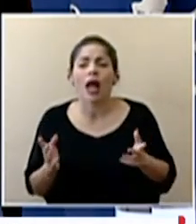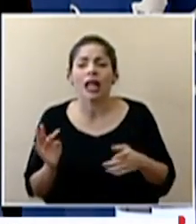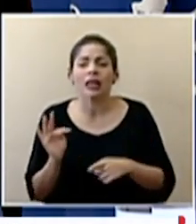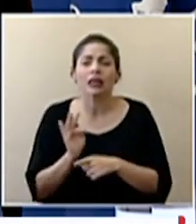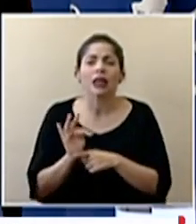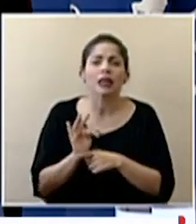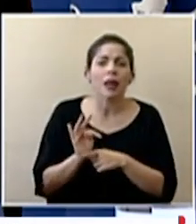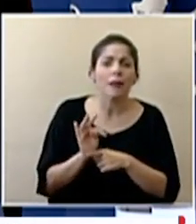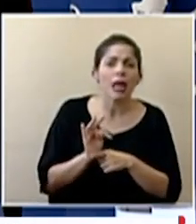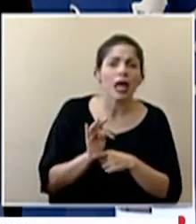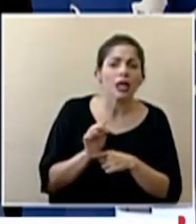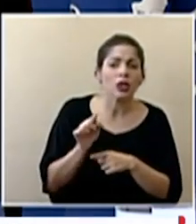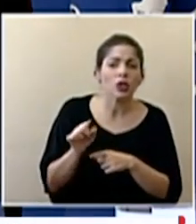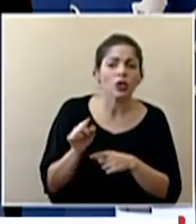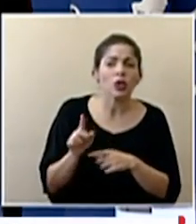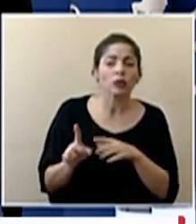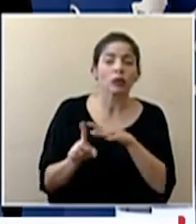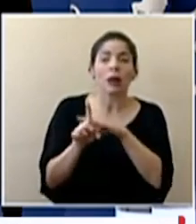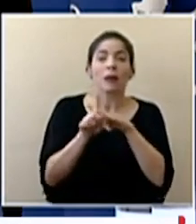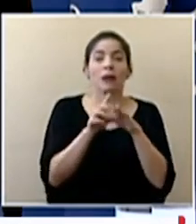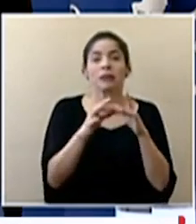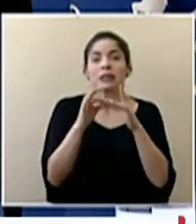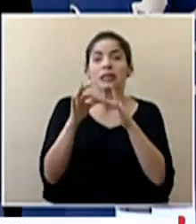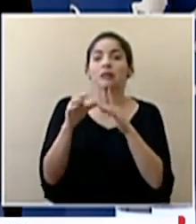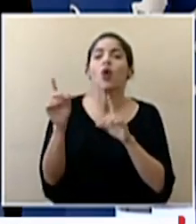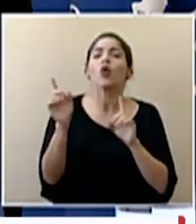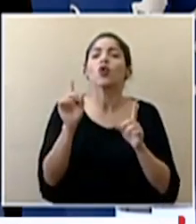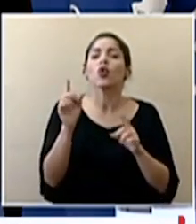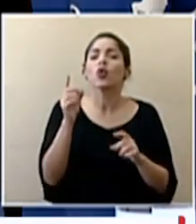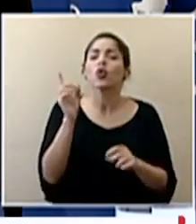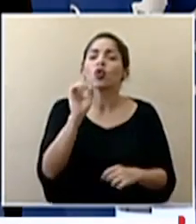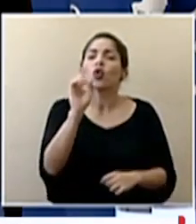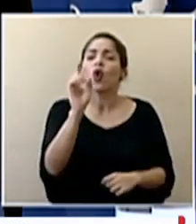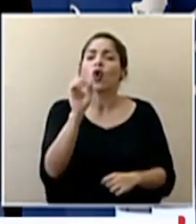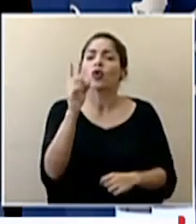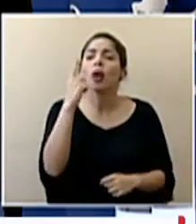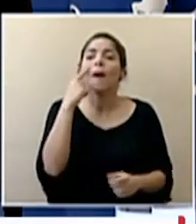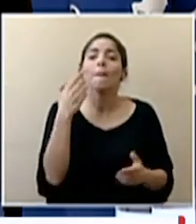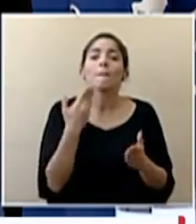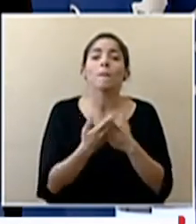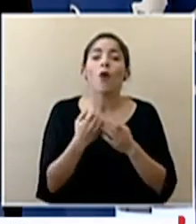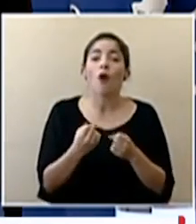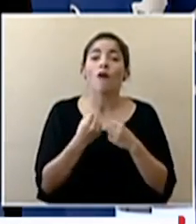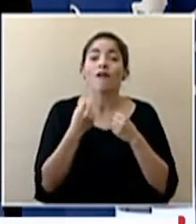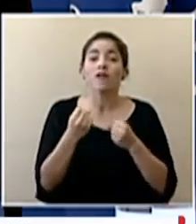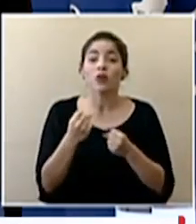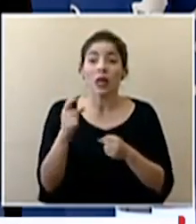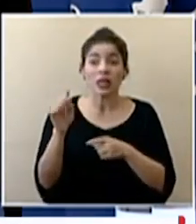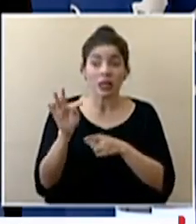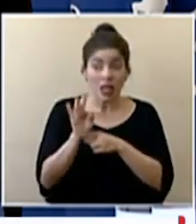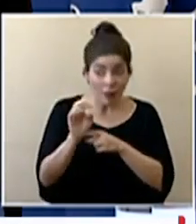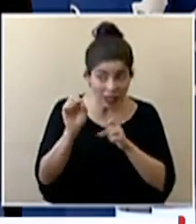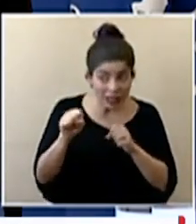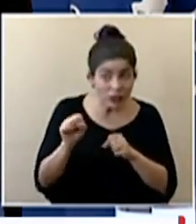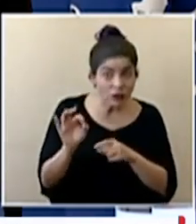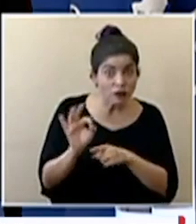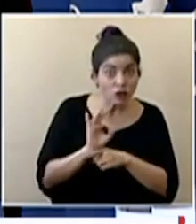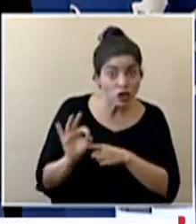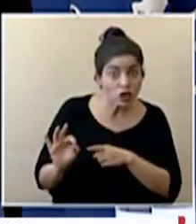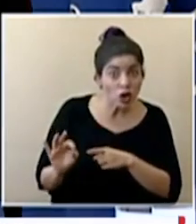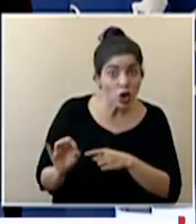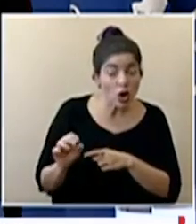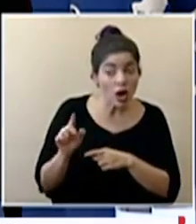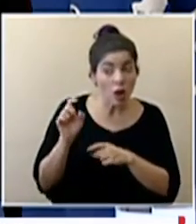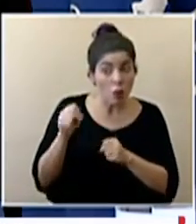tratamientos que van sobresaliendo o sea donde se ve la evidencia más fuerte de terapias que puedan